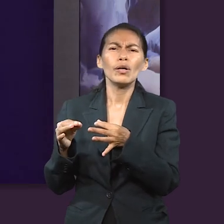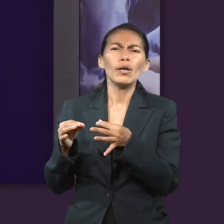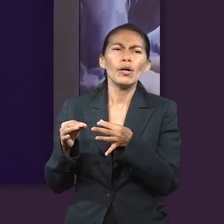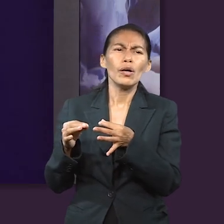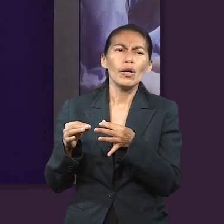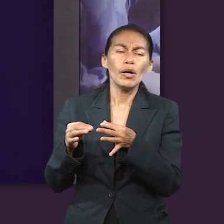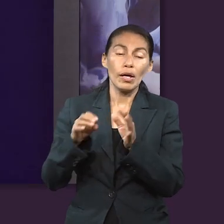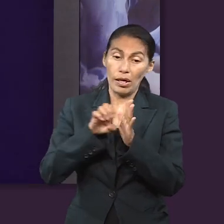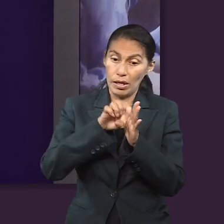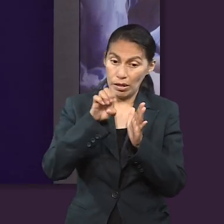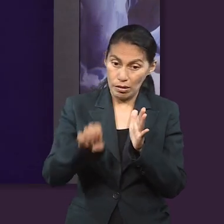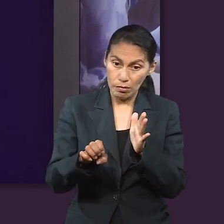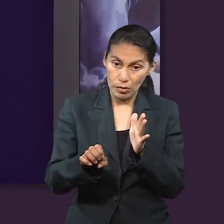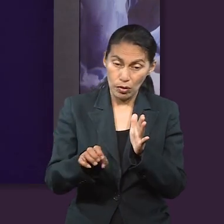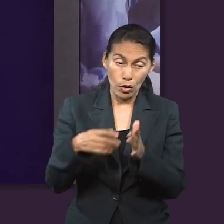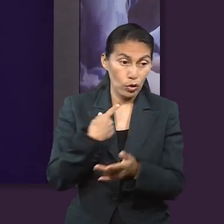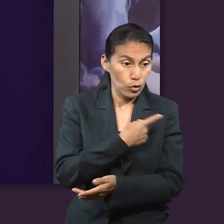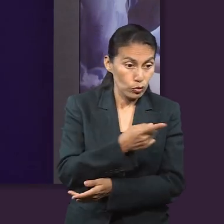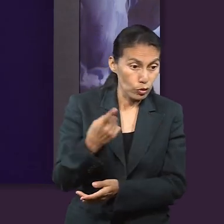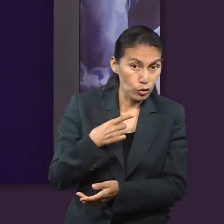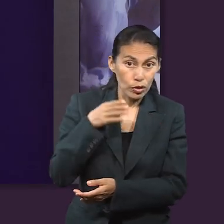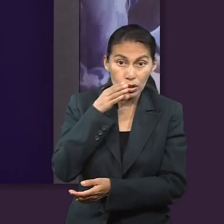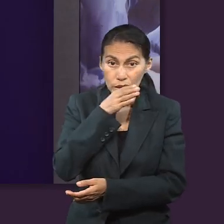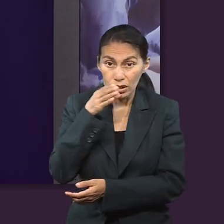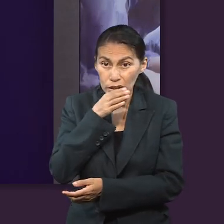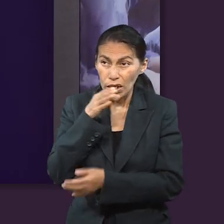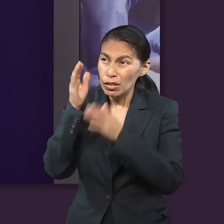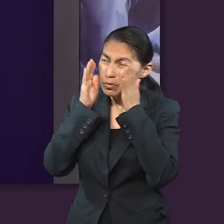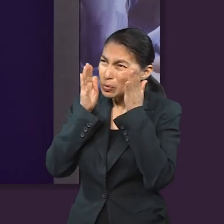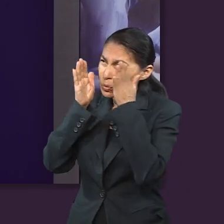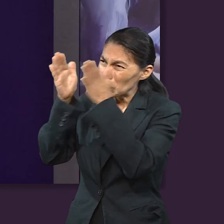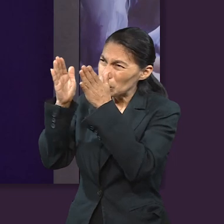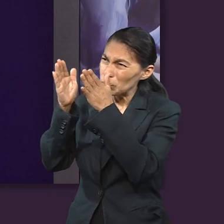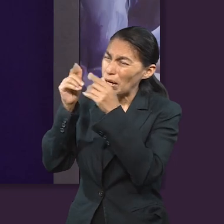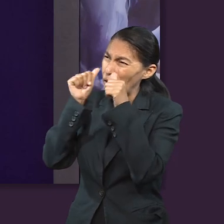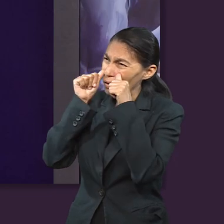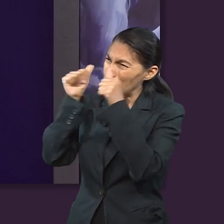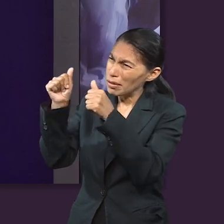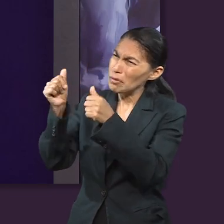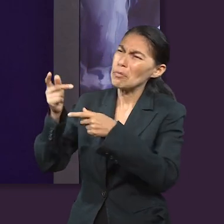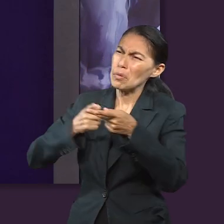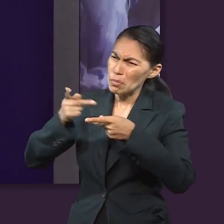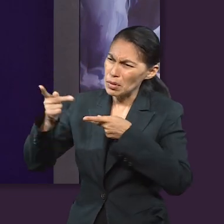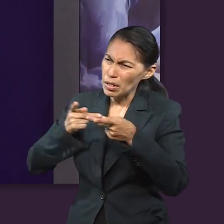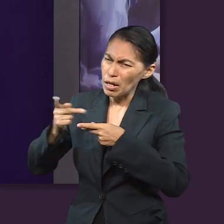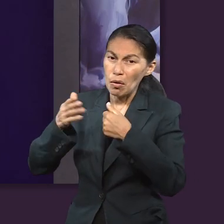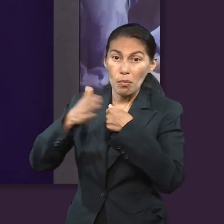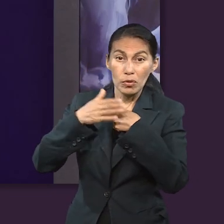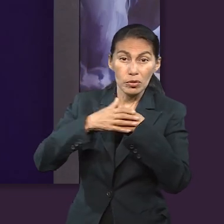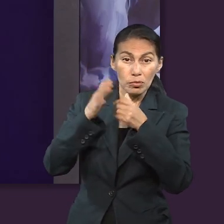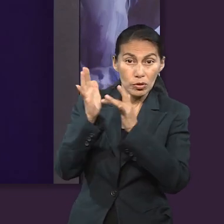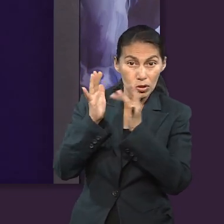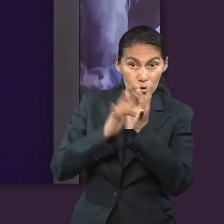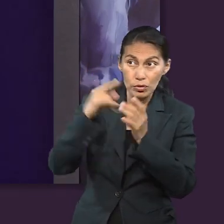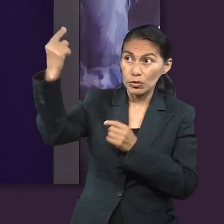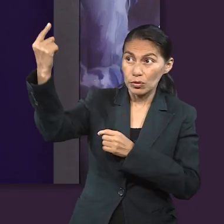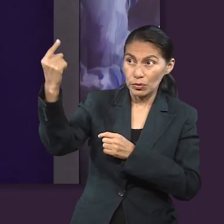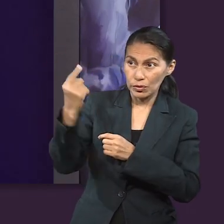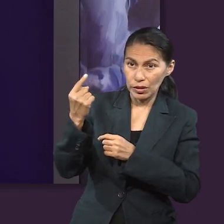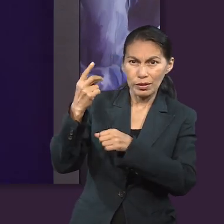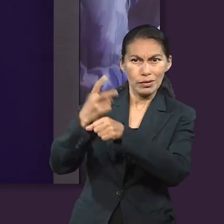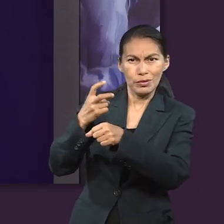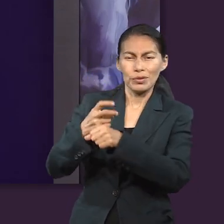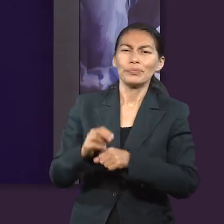palabras y como una ilustración de que como cristianos debemos estar atentos y preparados para la segunda